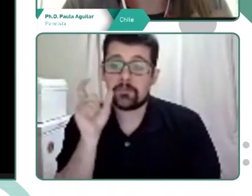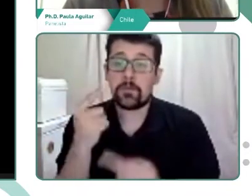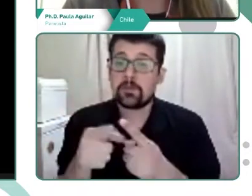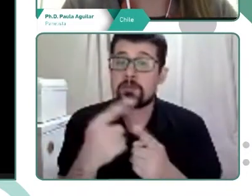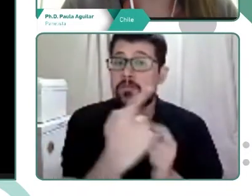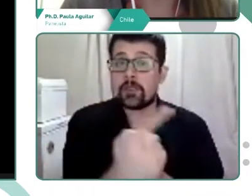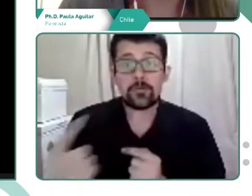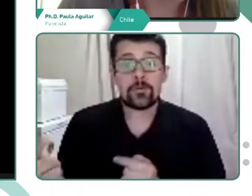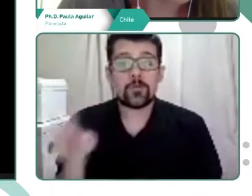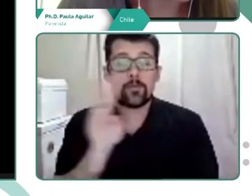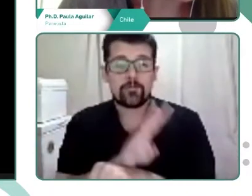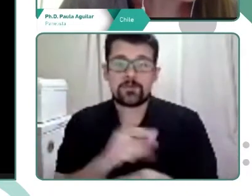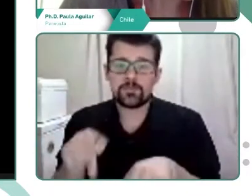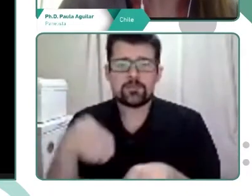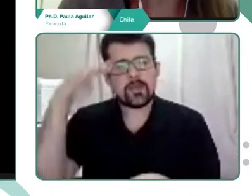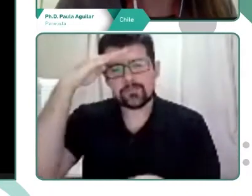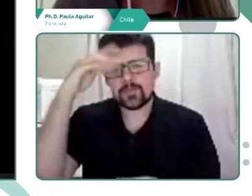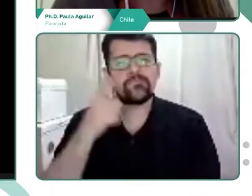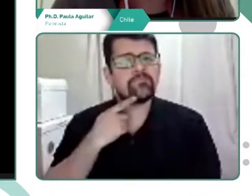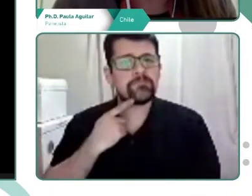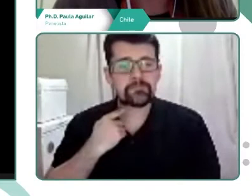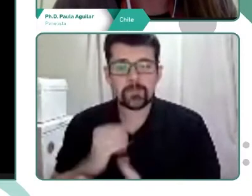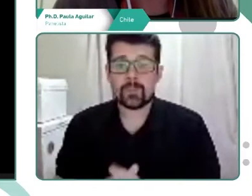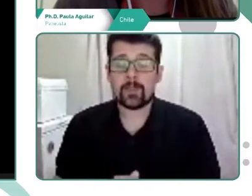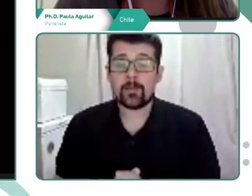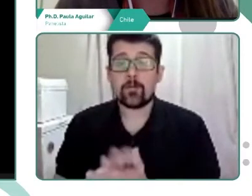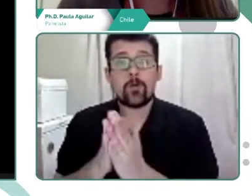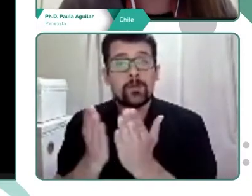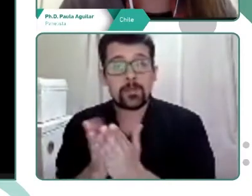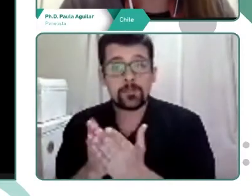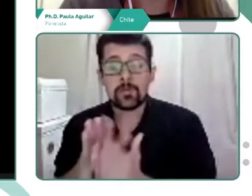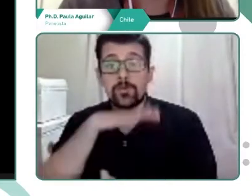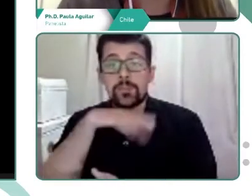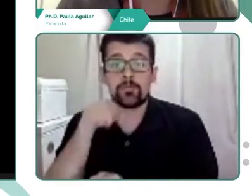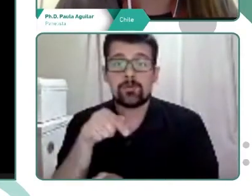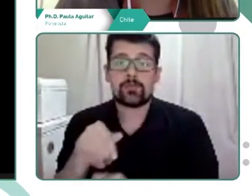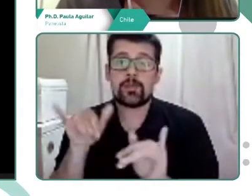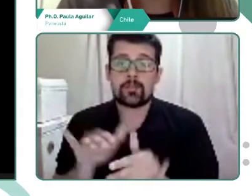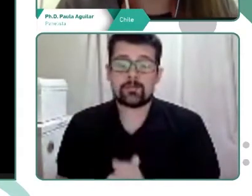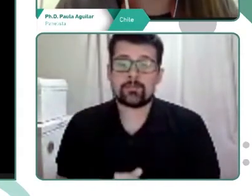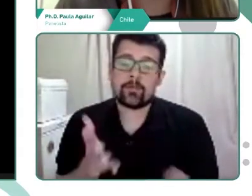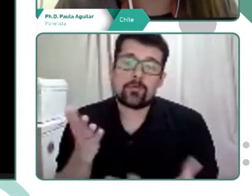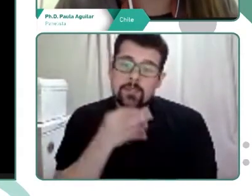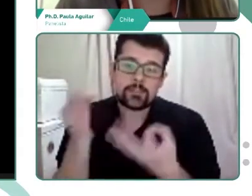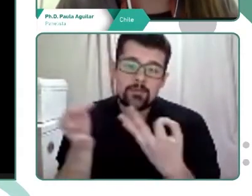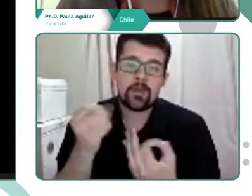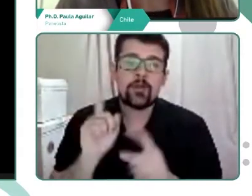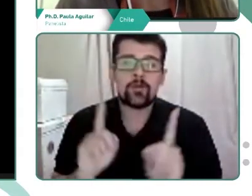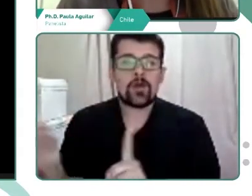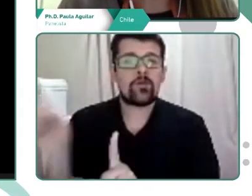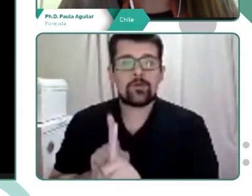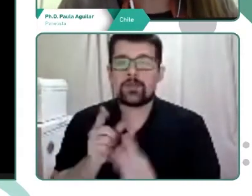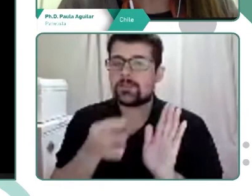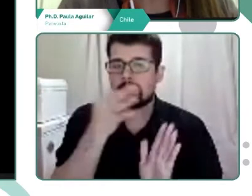y entonces fue una experiencia muy interesante. Bueno, los textos que hemos analizado pertenecen a este género homenaje, como hemos dicho, siguiendo a los autores que menciono ahí.